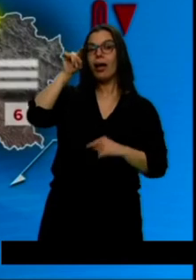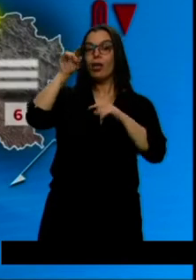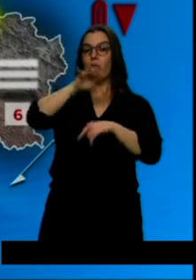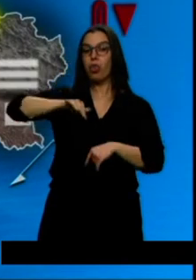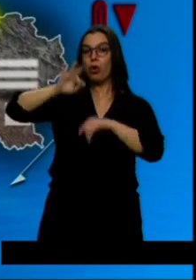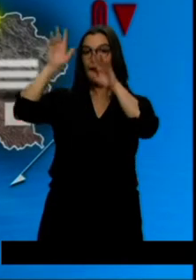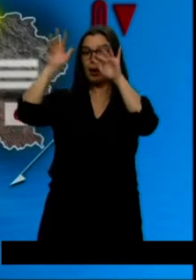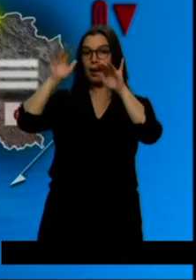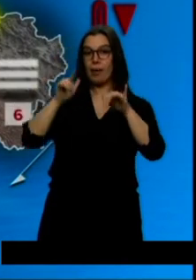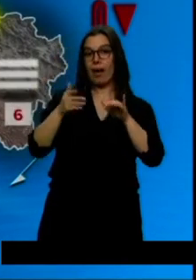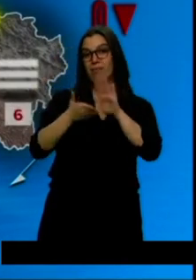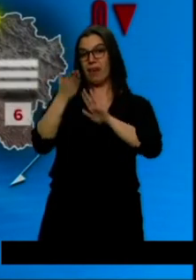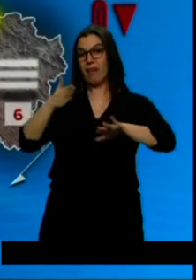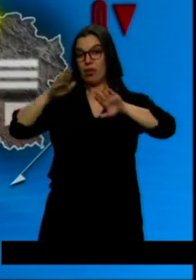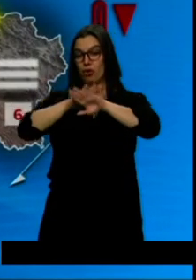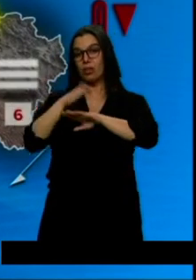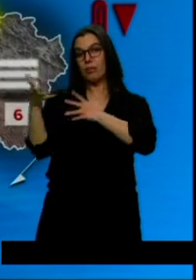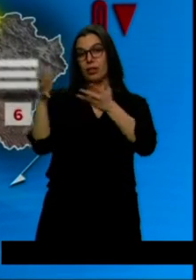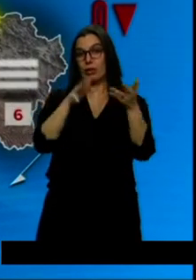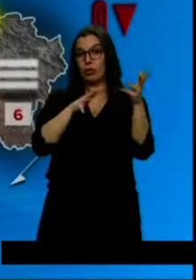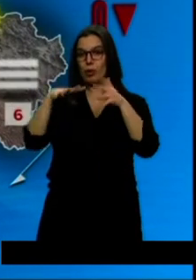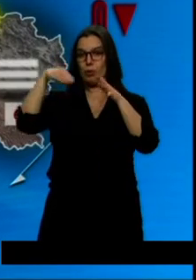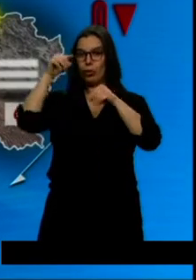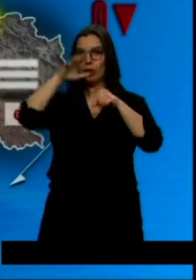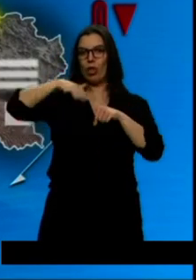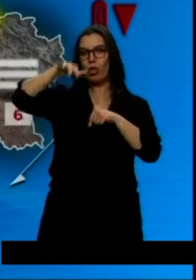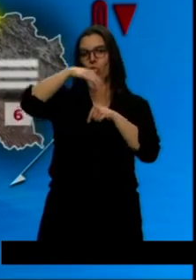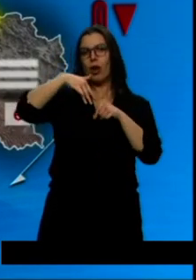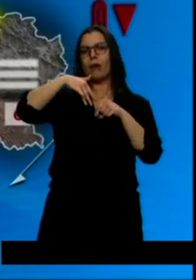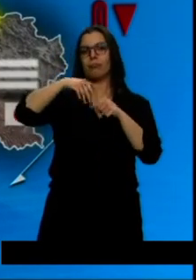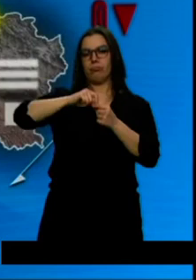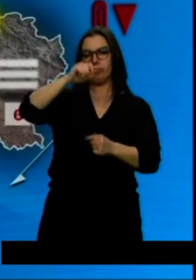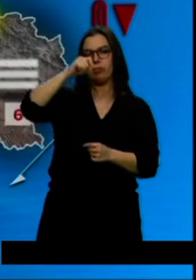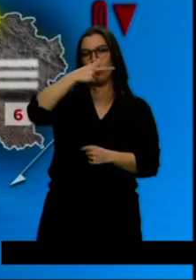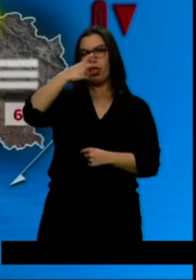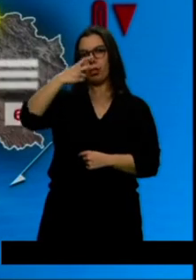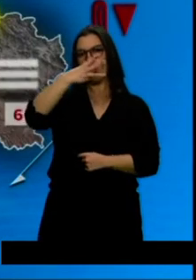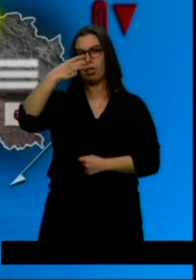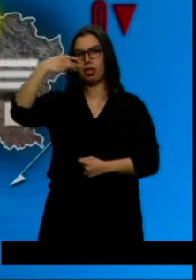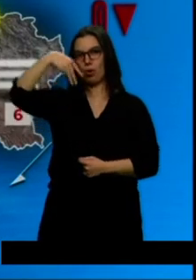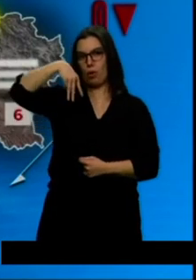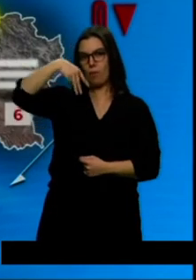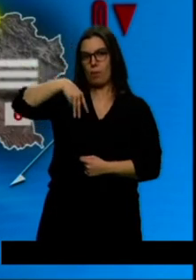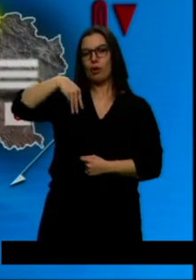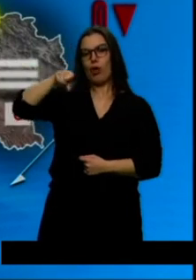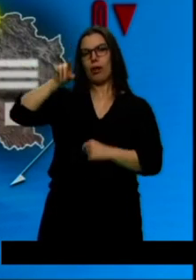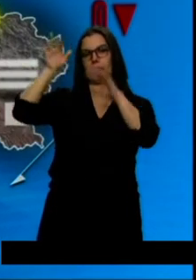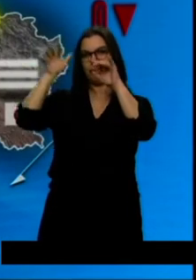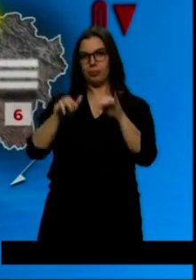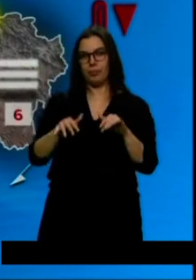situarse en torno a los 200-300 metros. También mucho frío por la tarde, las máximas apenas